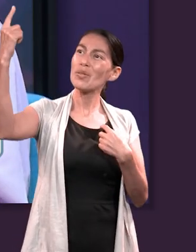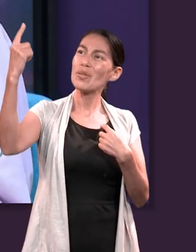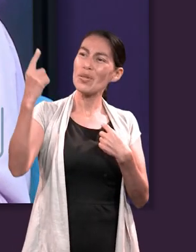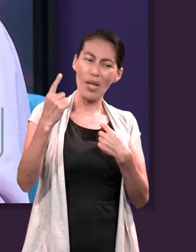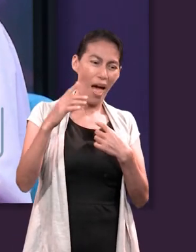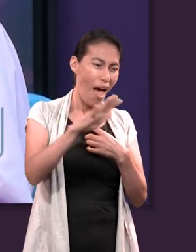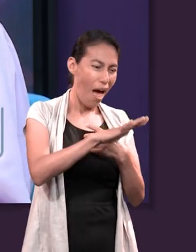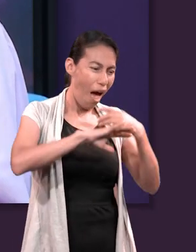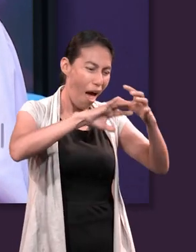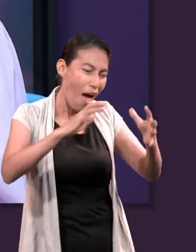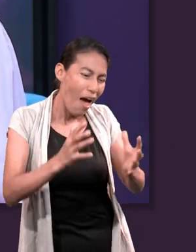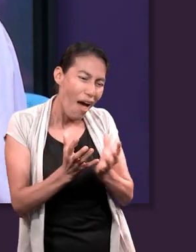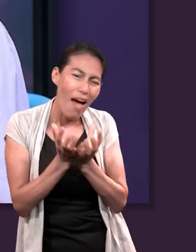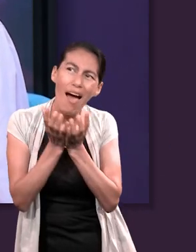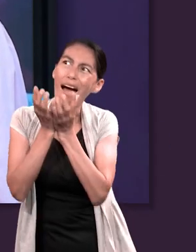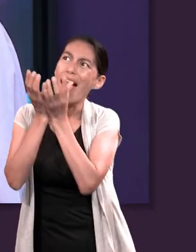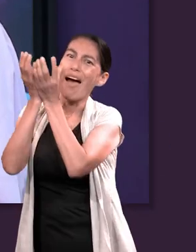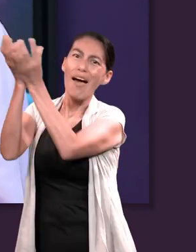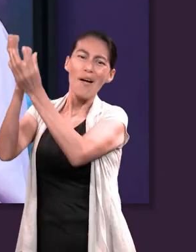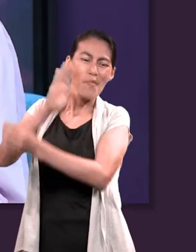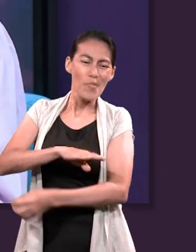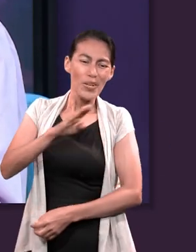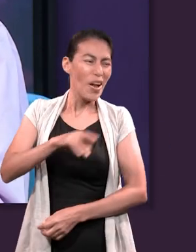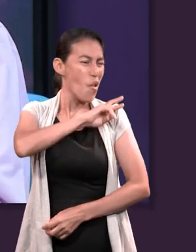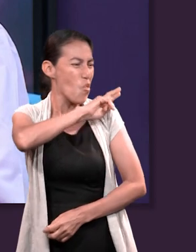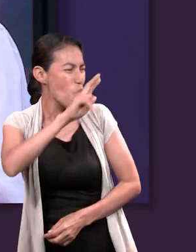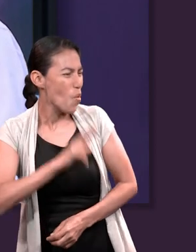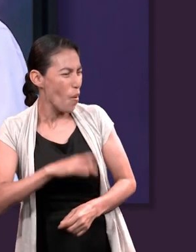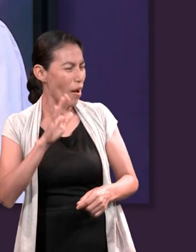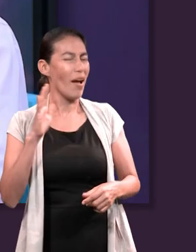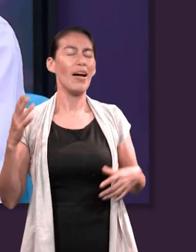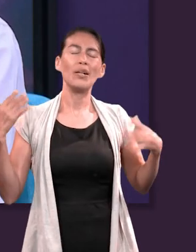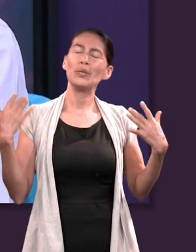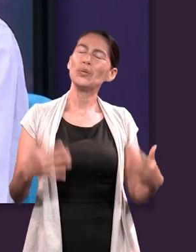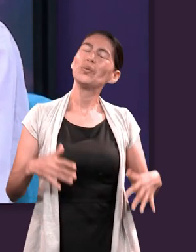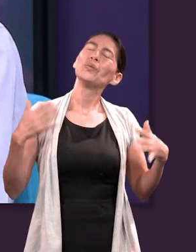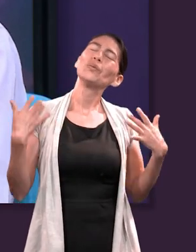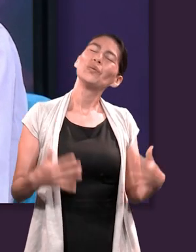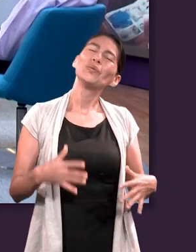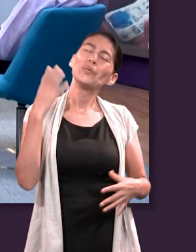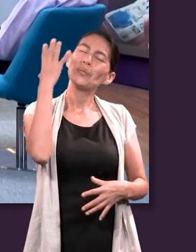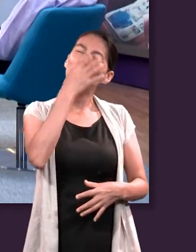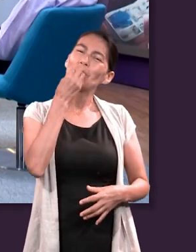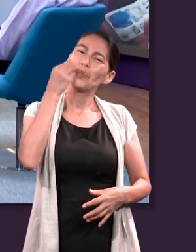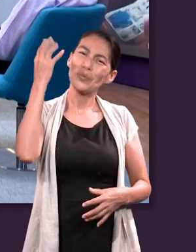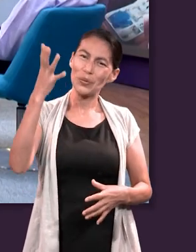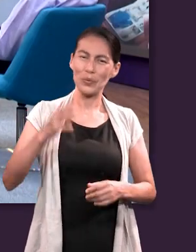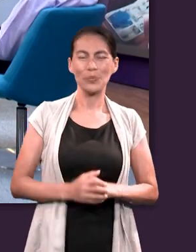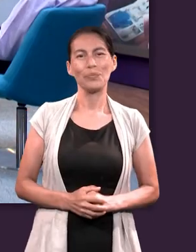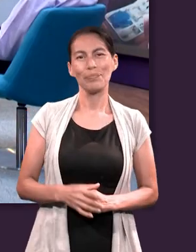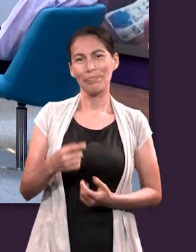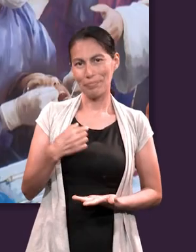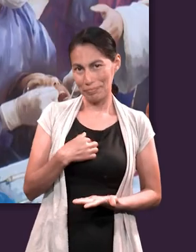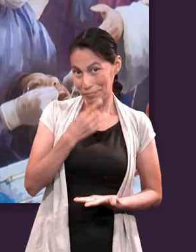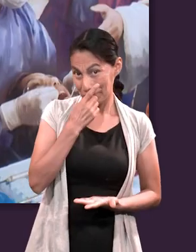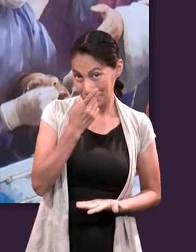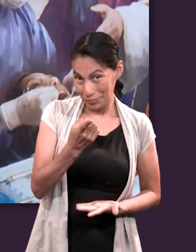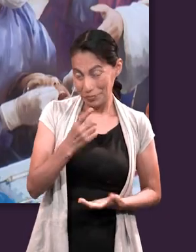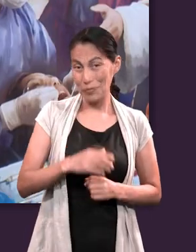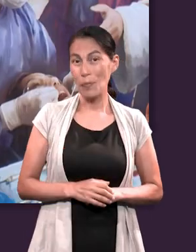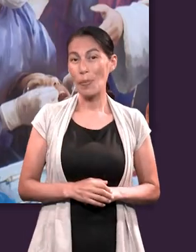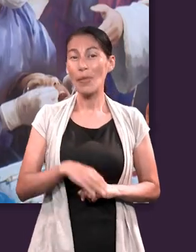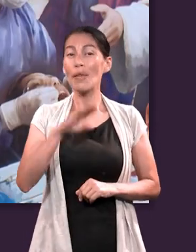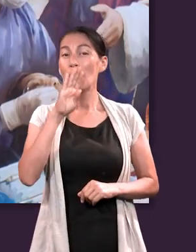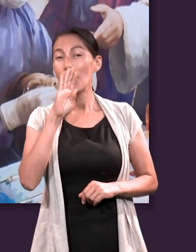hay esperanza. Cuando yo regrese allá nunca más se dice adiós. Qué hermoso. Y yo solo quiero